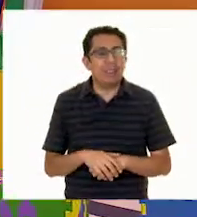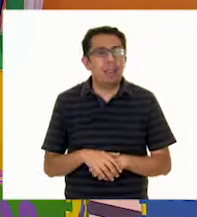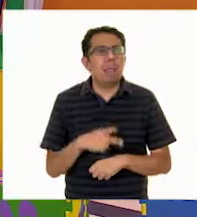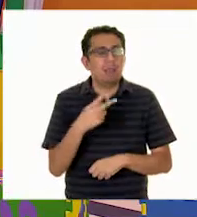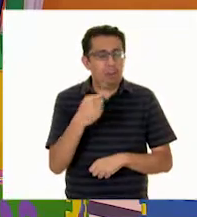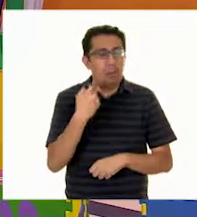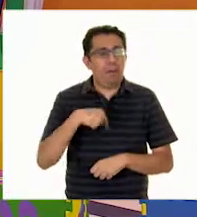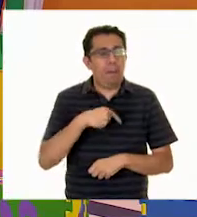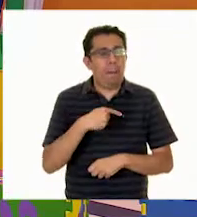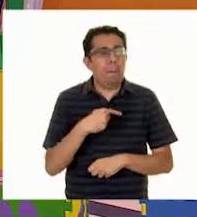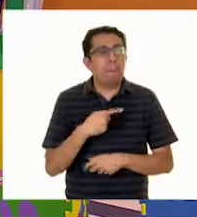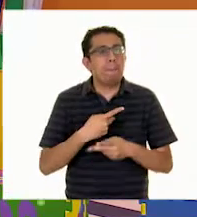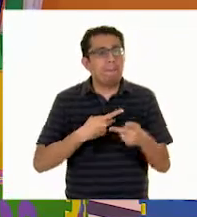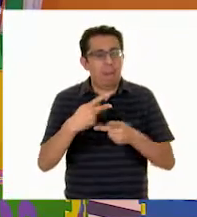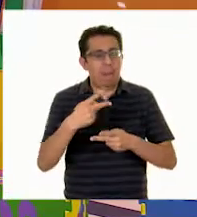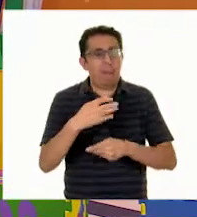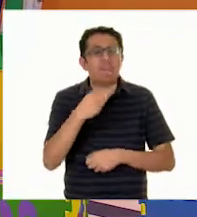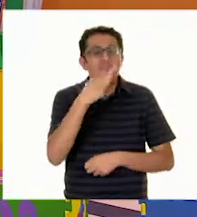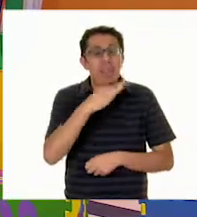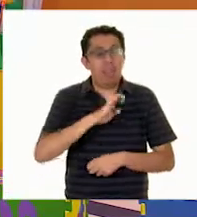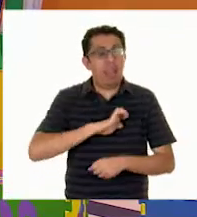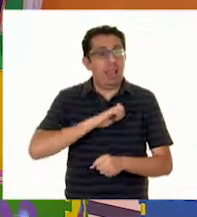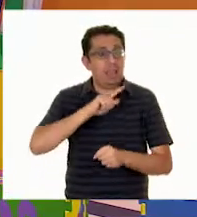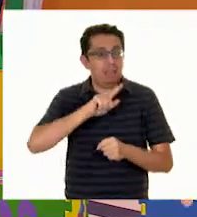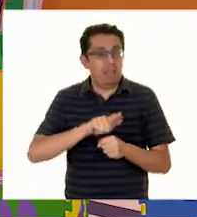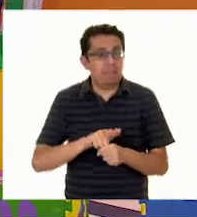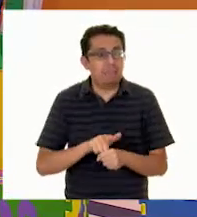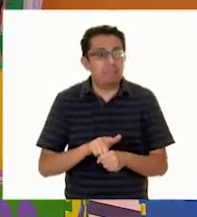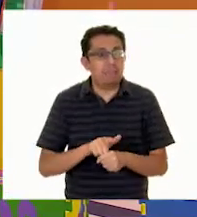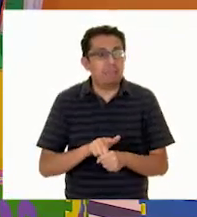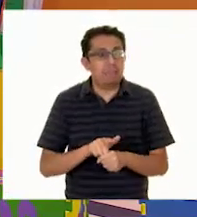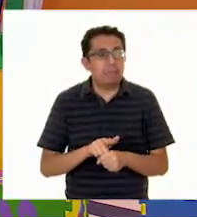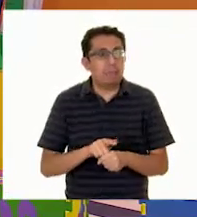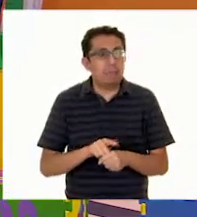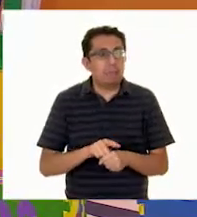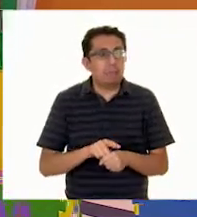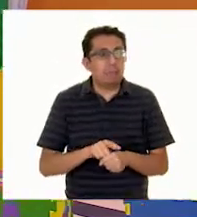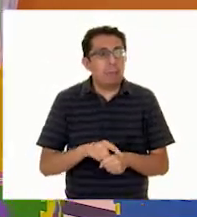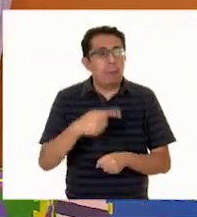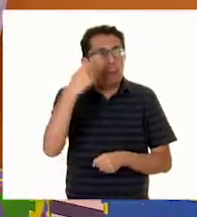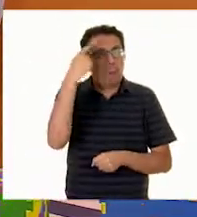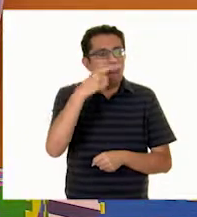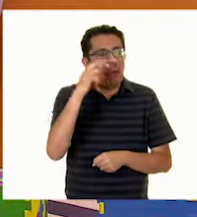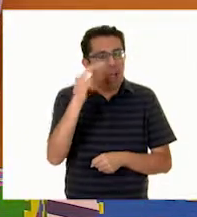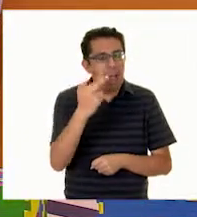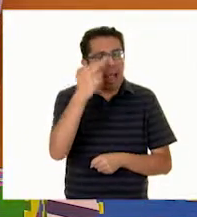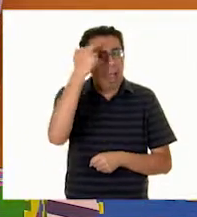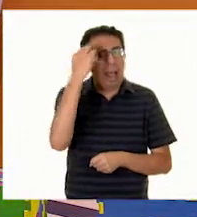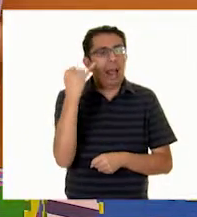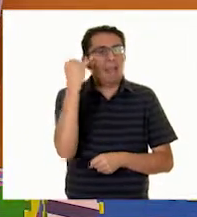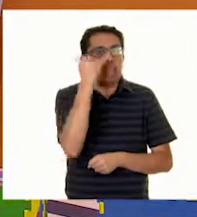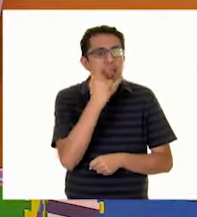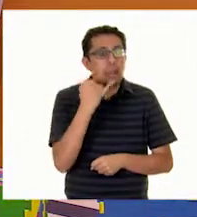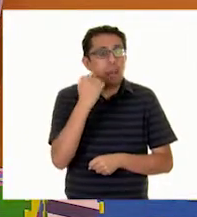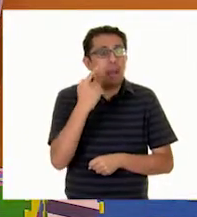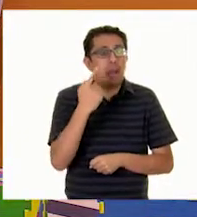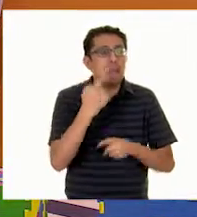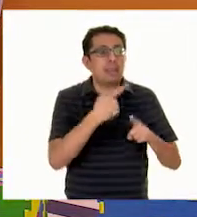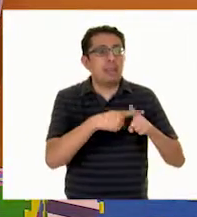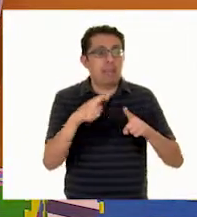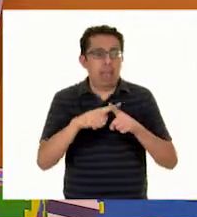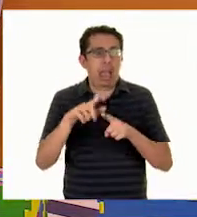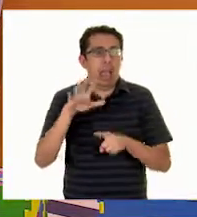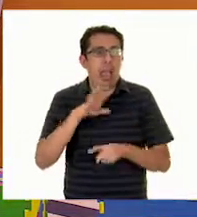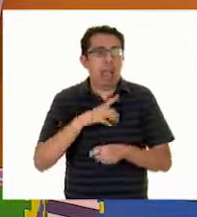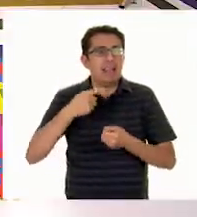preparado Un festejo muy especial ¿Así? Justamente Celebrando Las diversas lenguas Que tenemos en México Así que